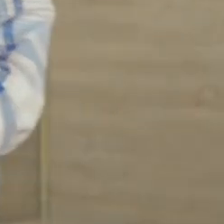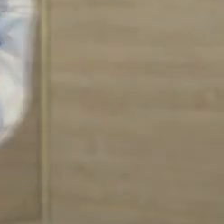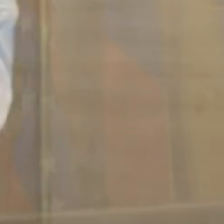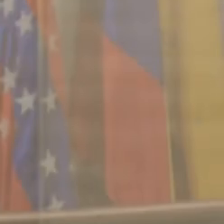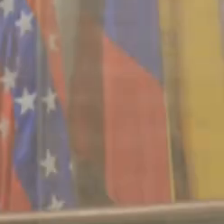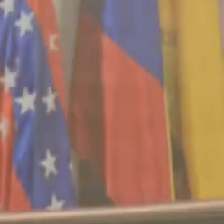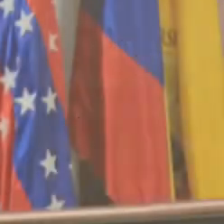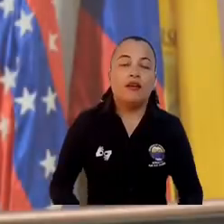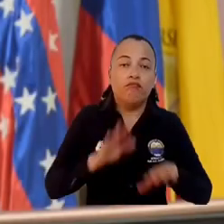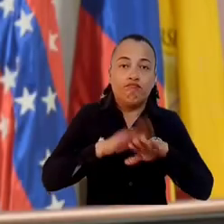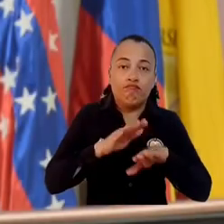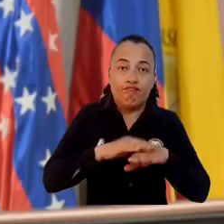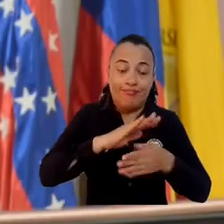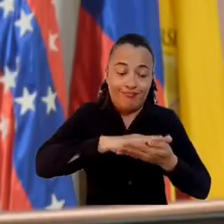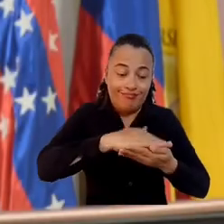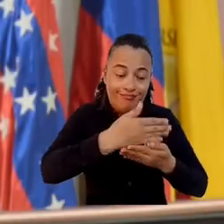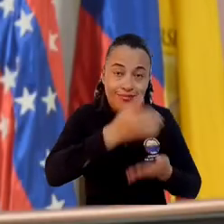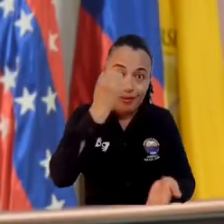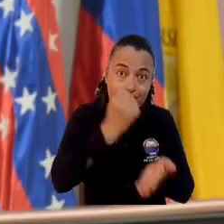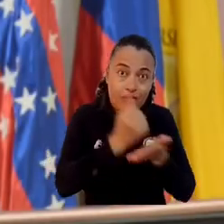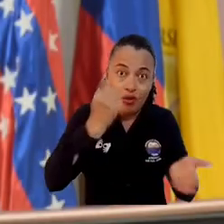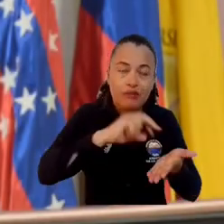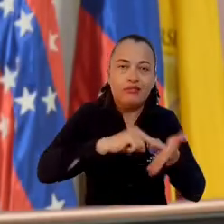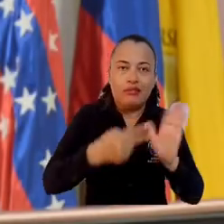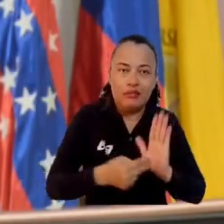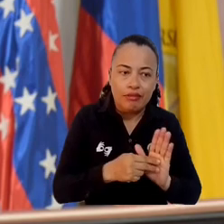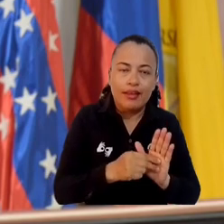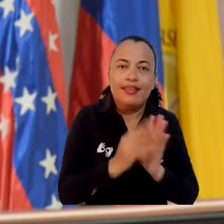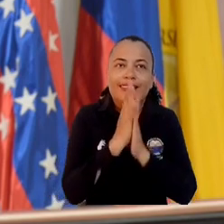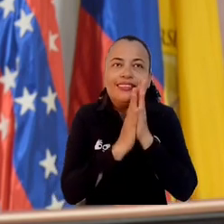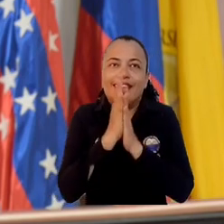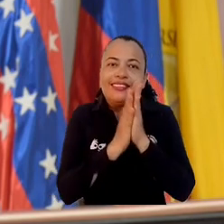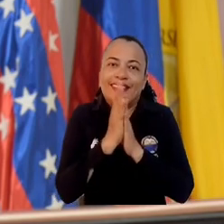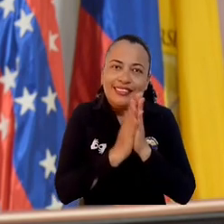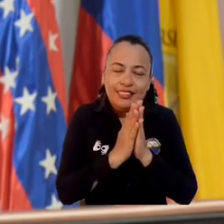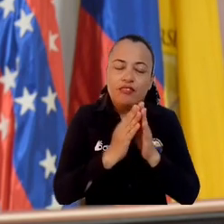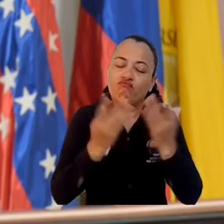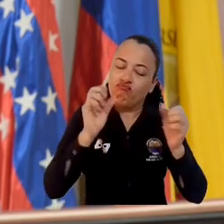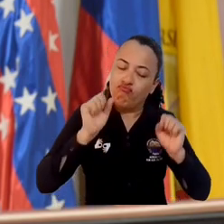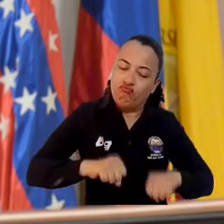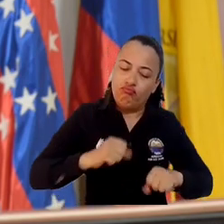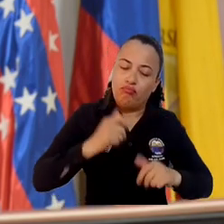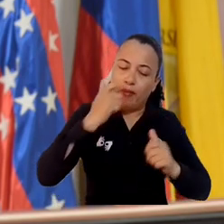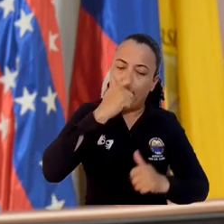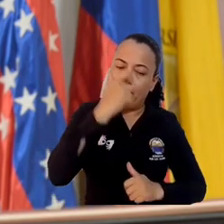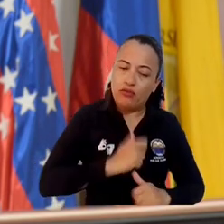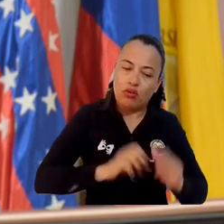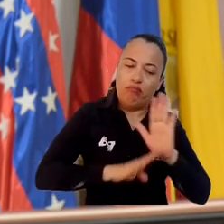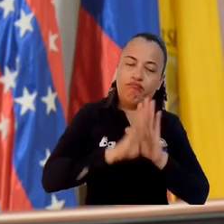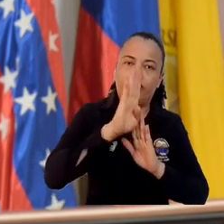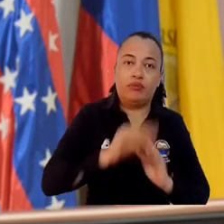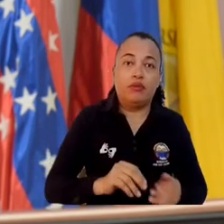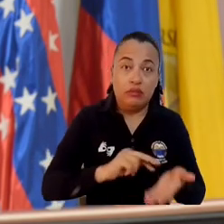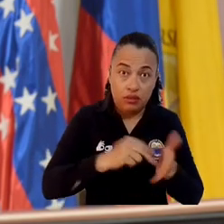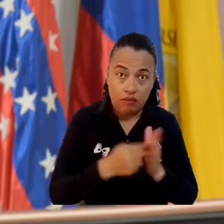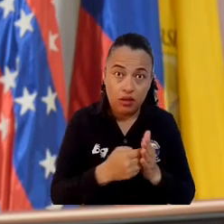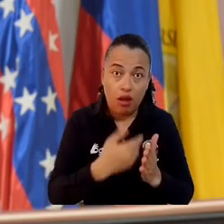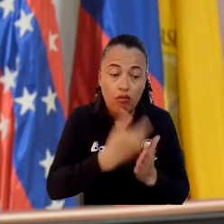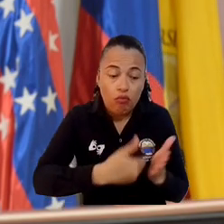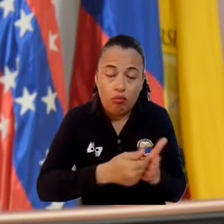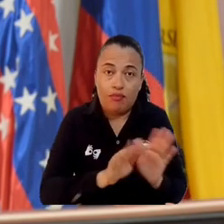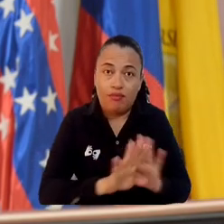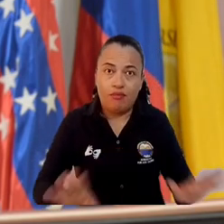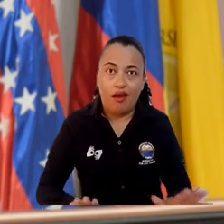sin duda alguna este pasaporte es símbolo de esperanza y crecimiento personal no es sólo un